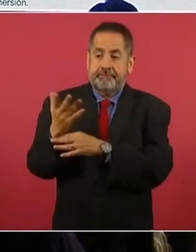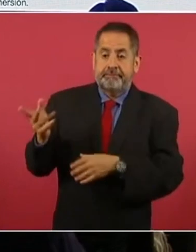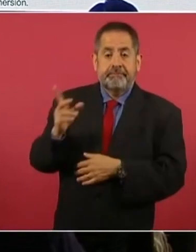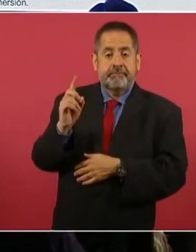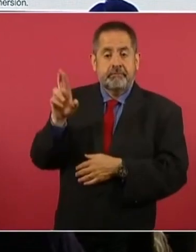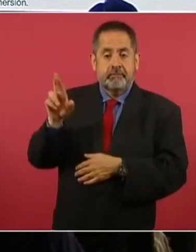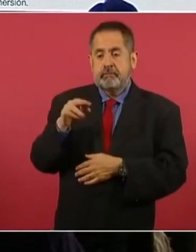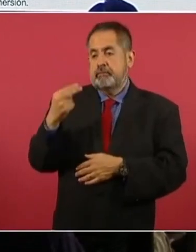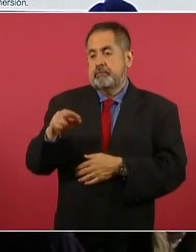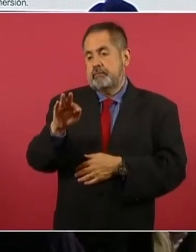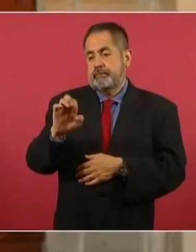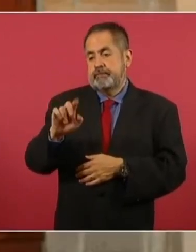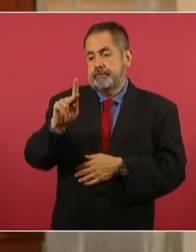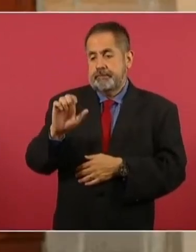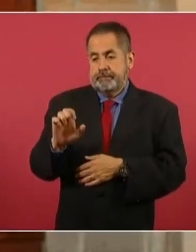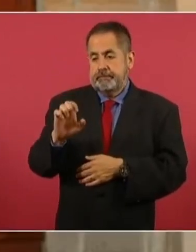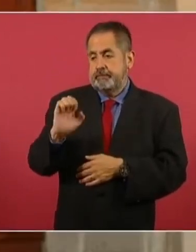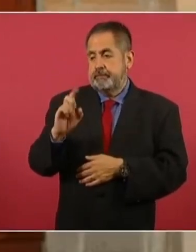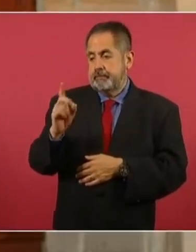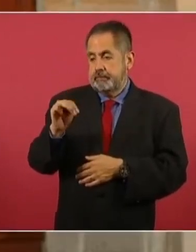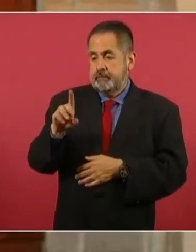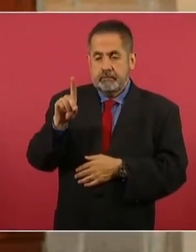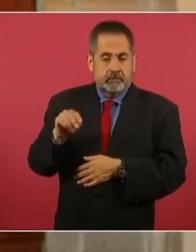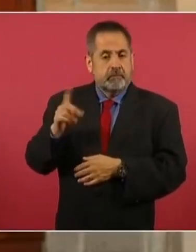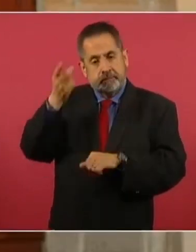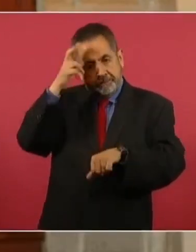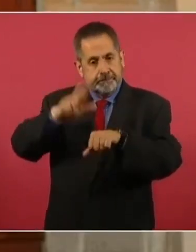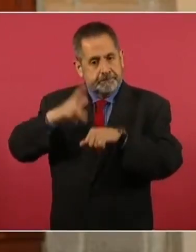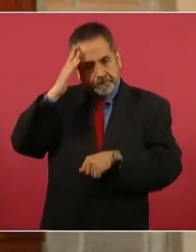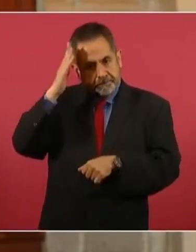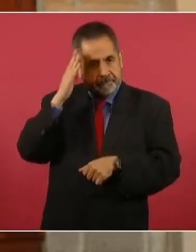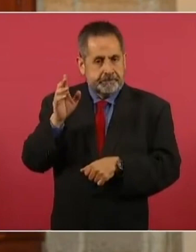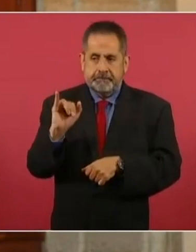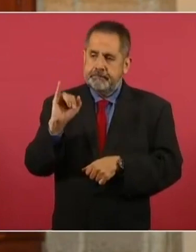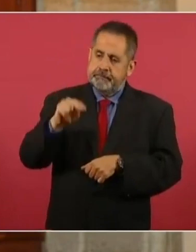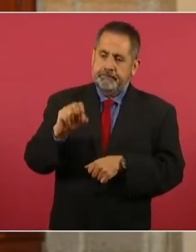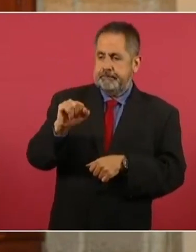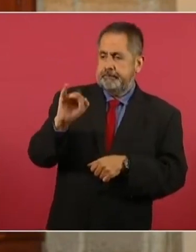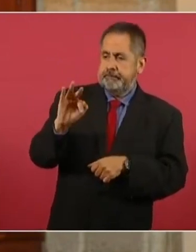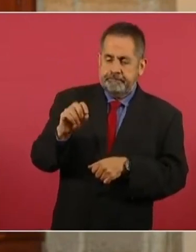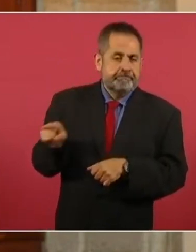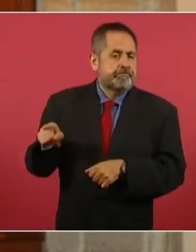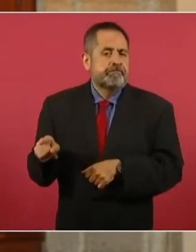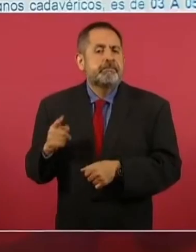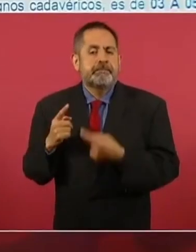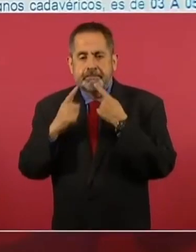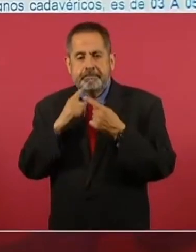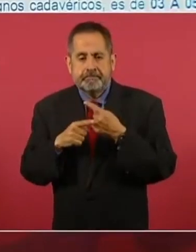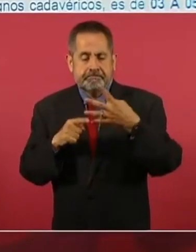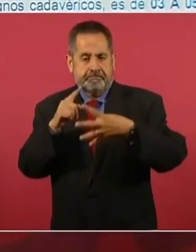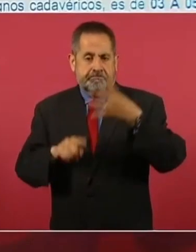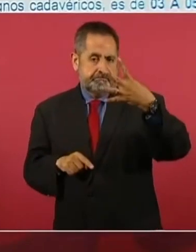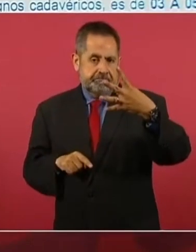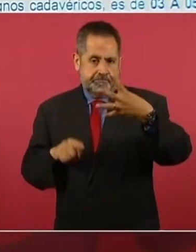Felipe Edmundo Takahashi Medina director general del INCIFO las conclusiones son cuatro